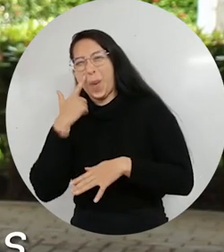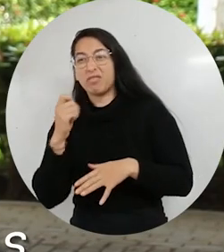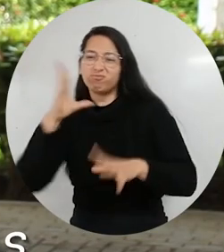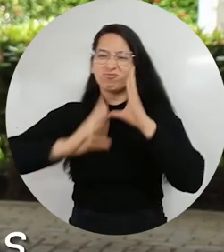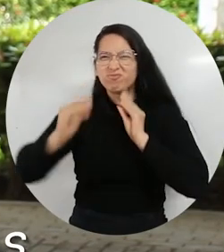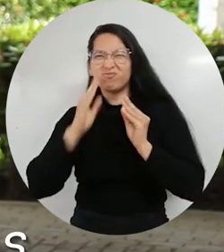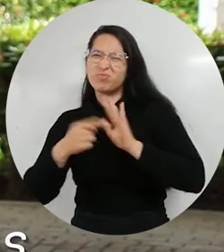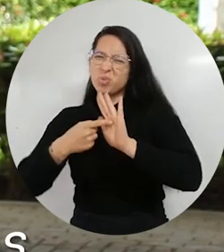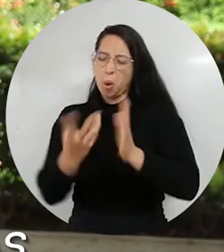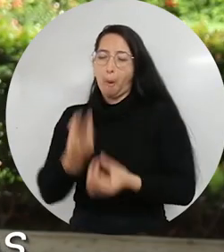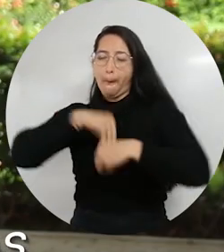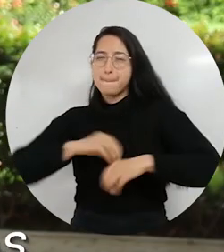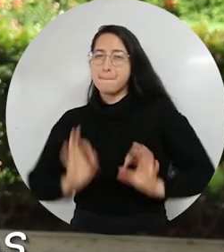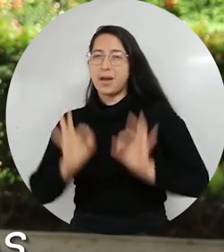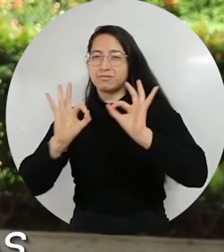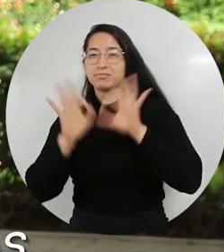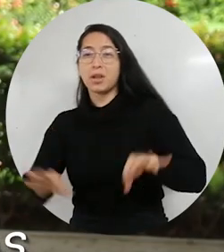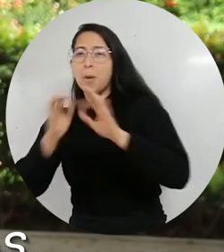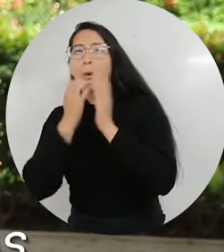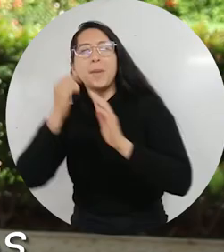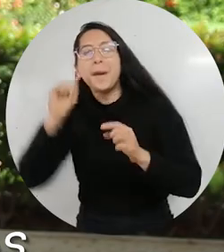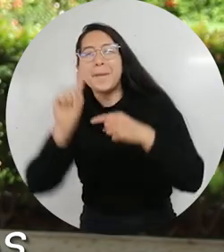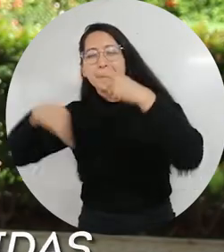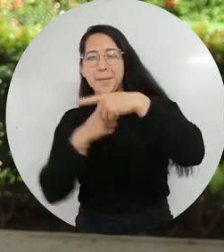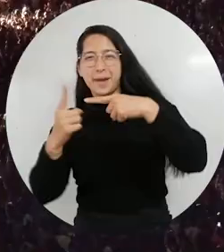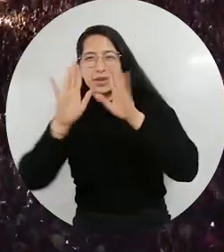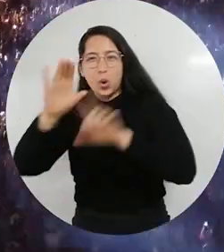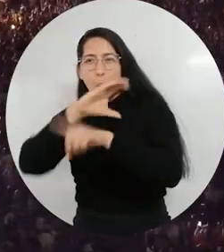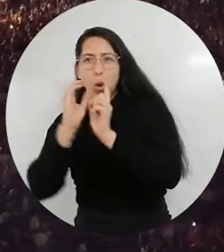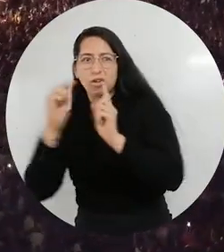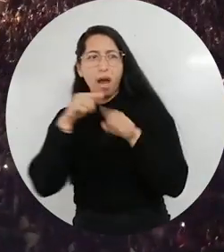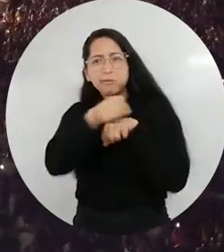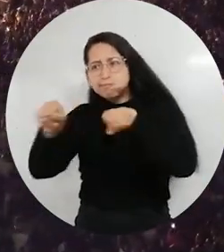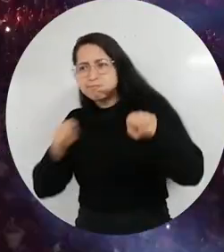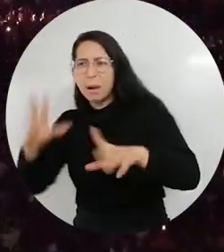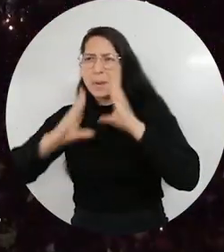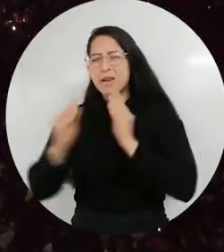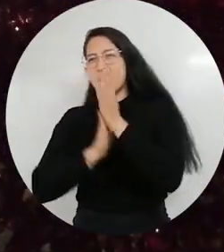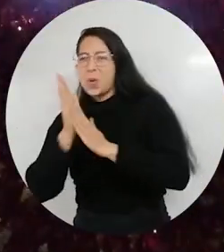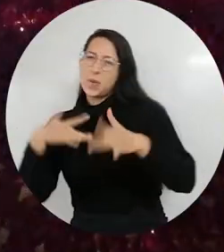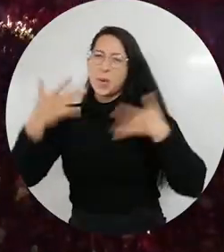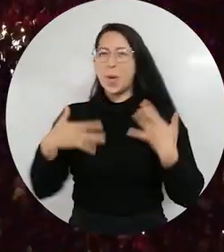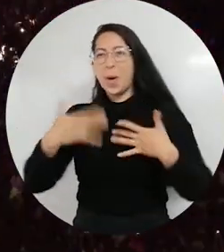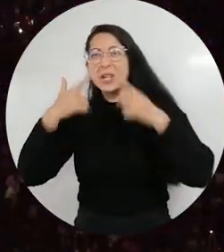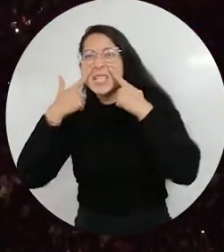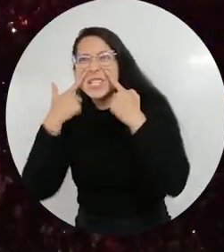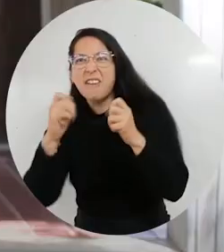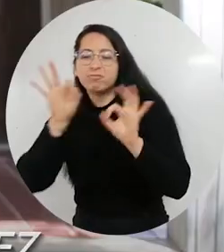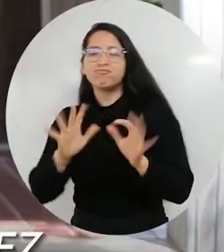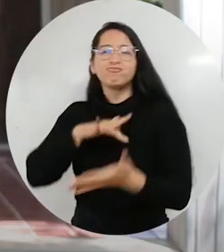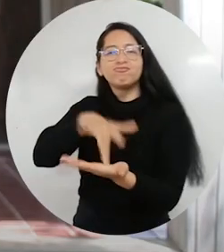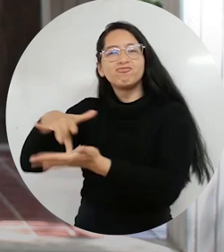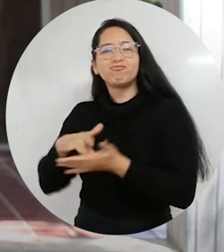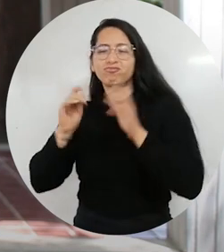experiencia nuevamente extraordinaria. Era como si fuese nuestra primera semana cultural. De verdad la gente lo vivió. Creo que la participación fue masiva.